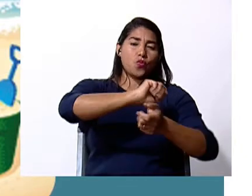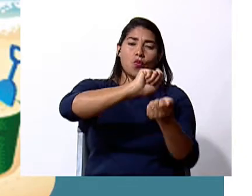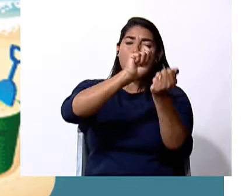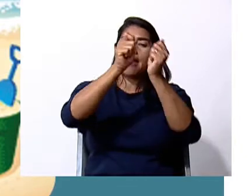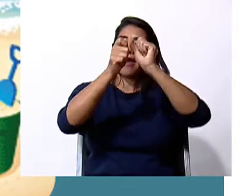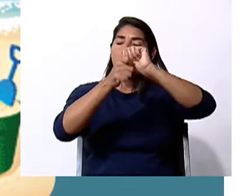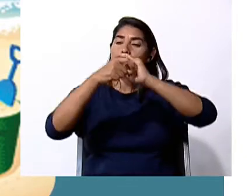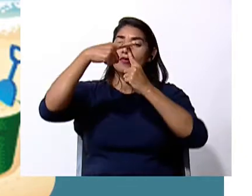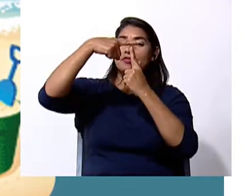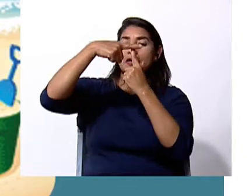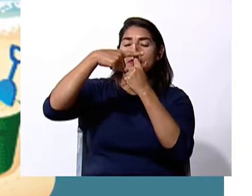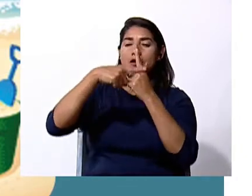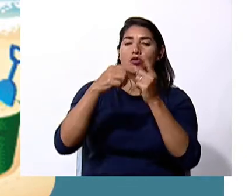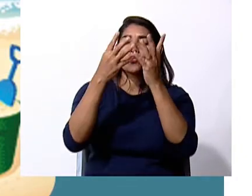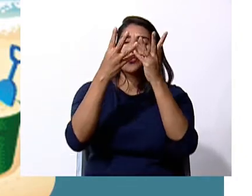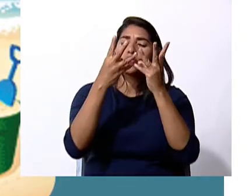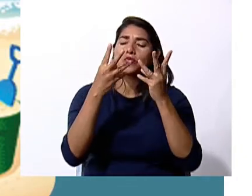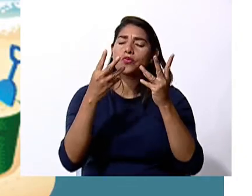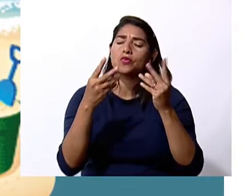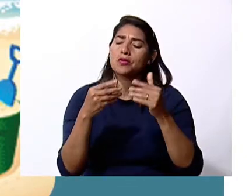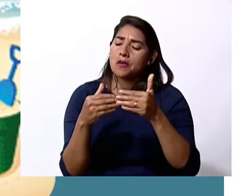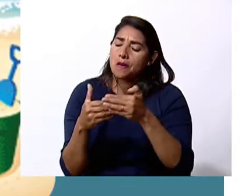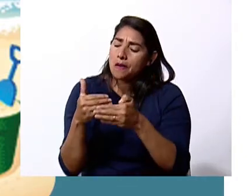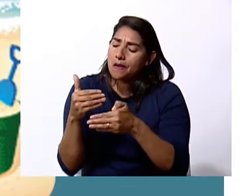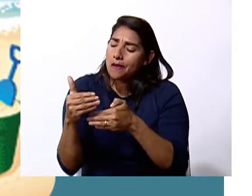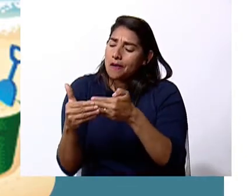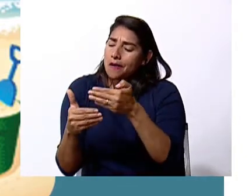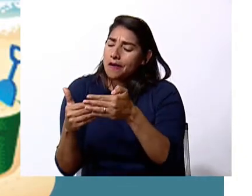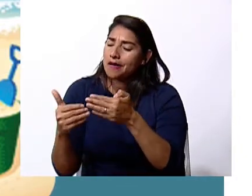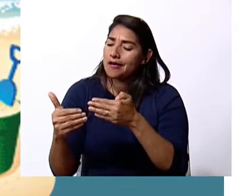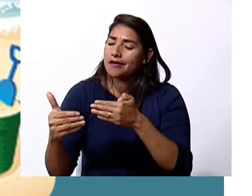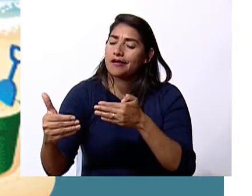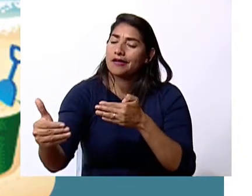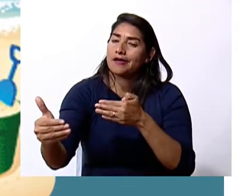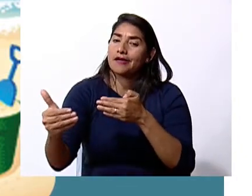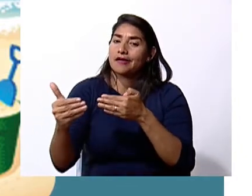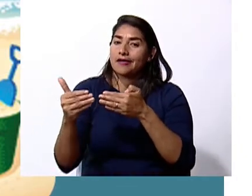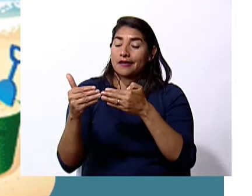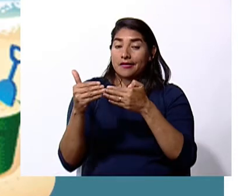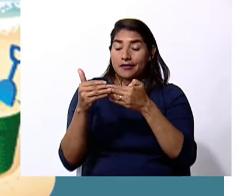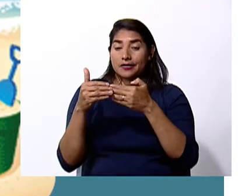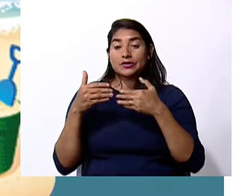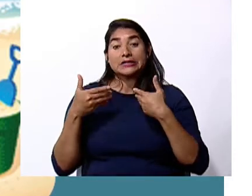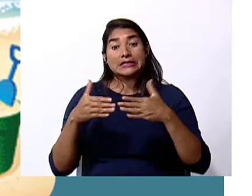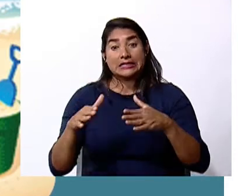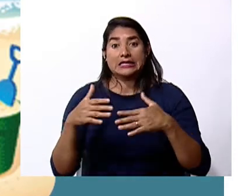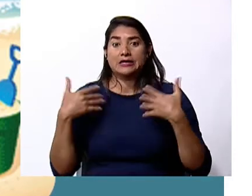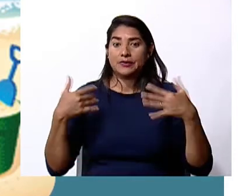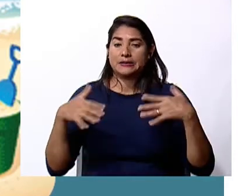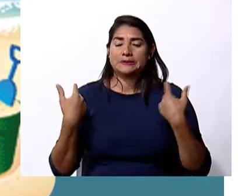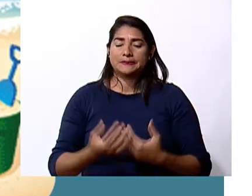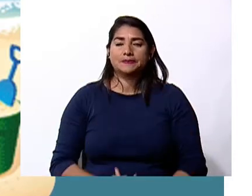temperaturas más suaves que los que están más lejos o sea climas extremos.